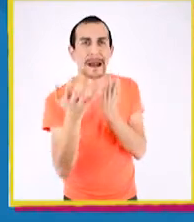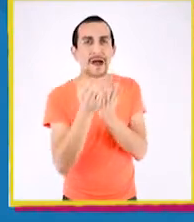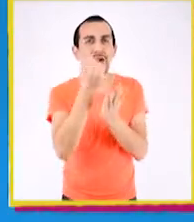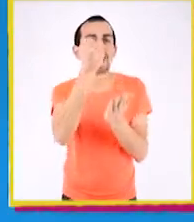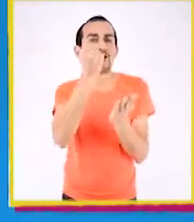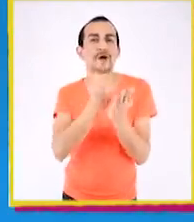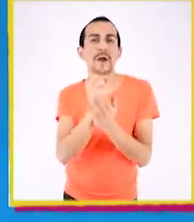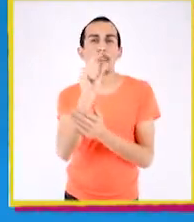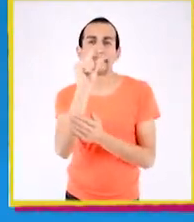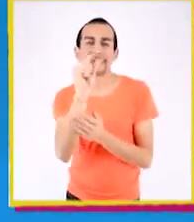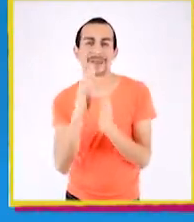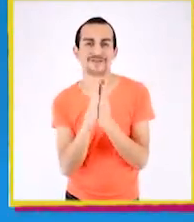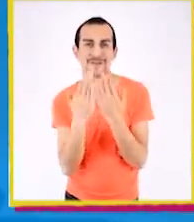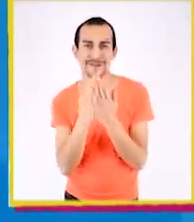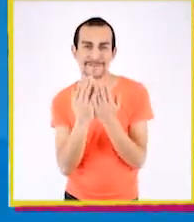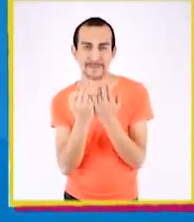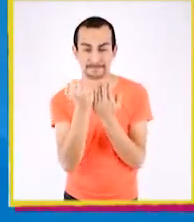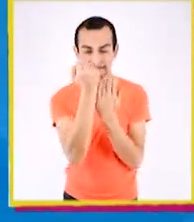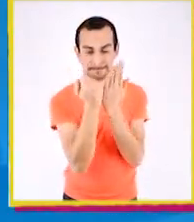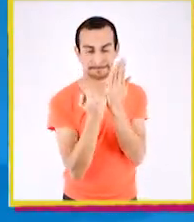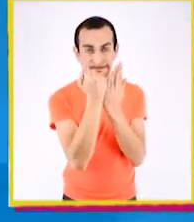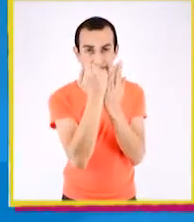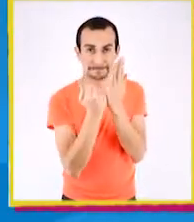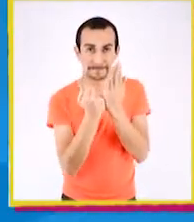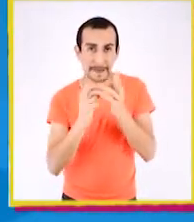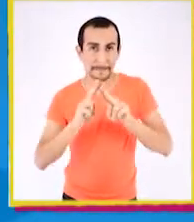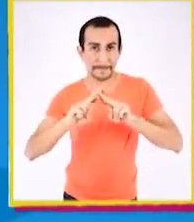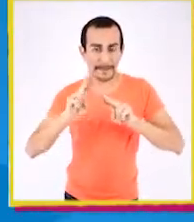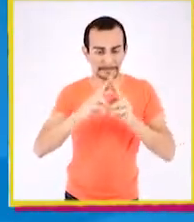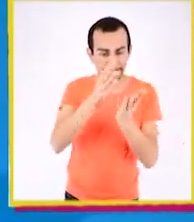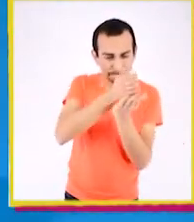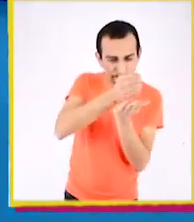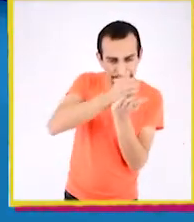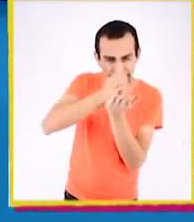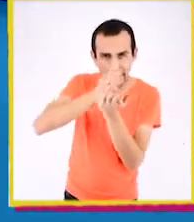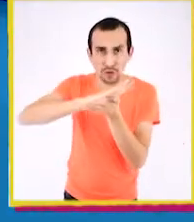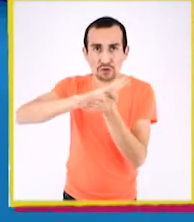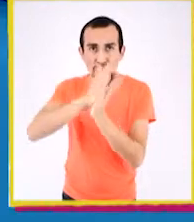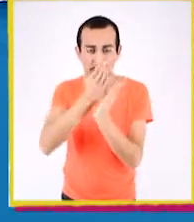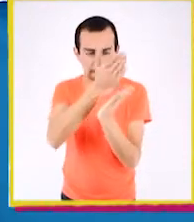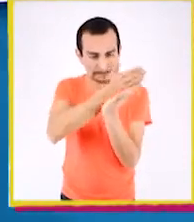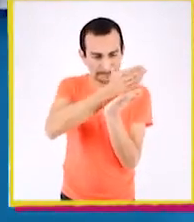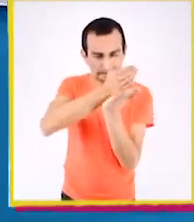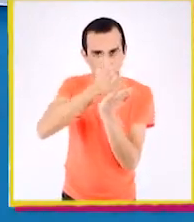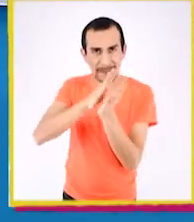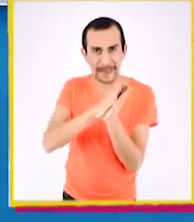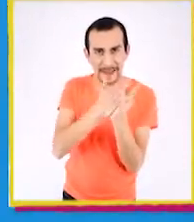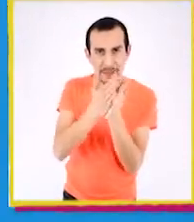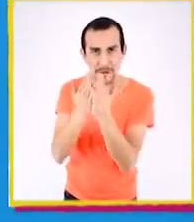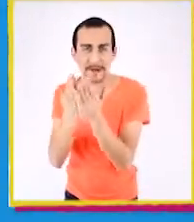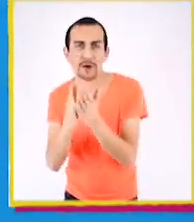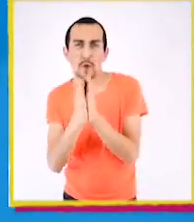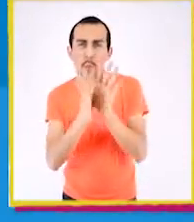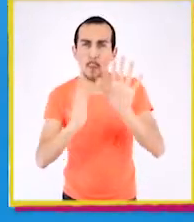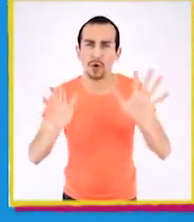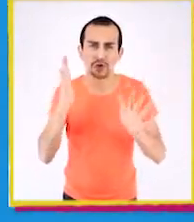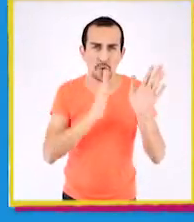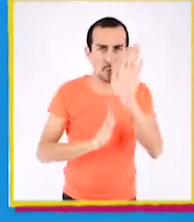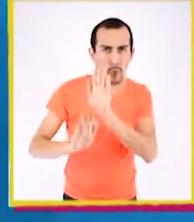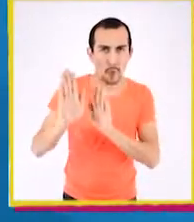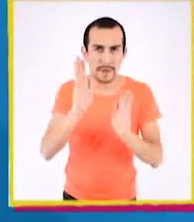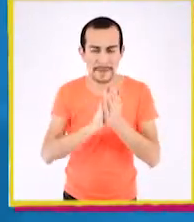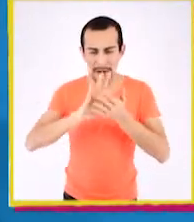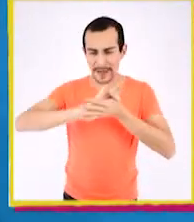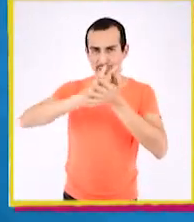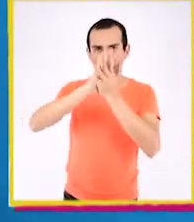para obtener un pequeño libro. Ponemos pegamento y vamos pegando todas las caras de nuestro doblez, con mucho